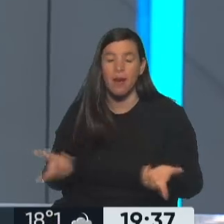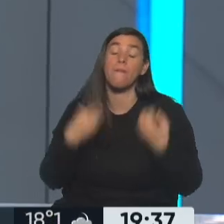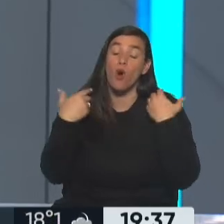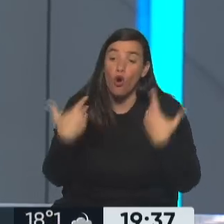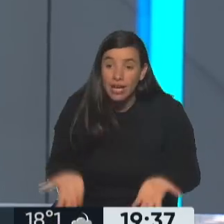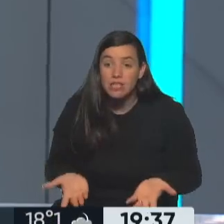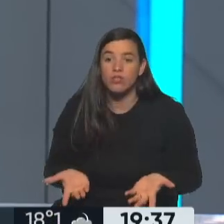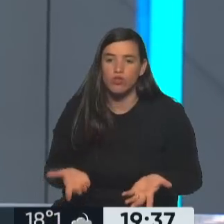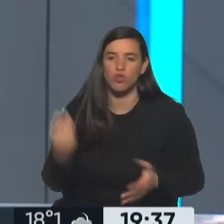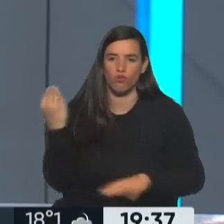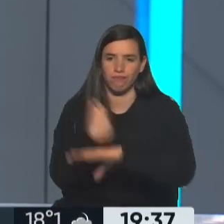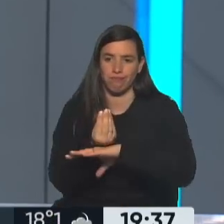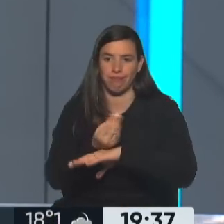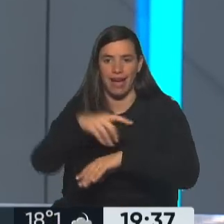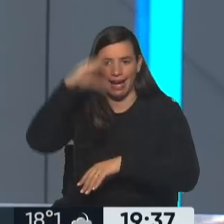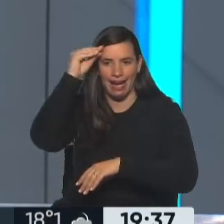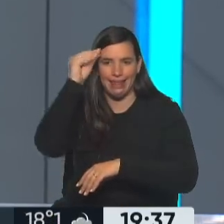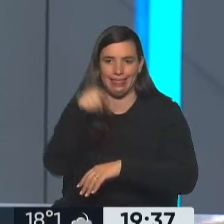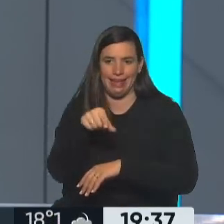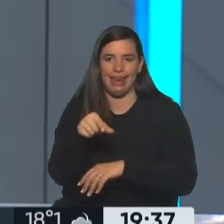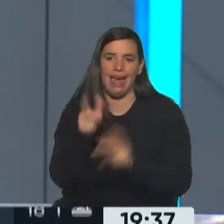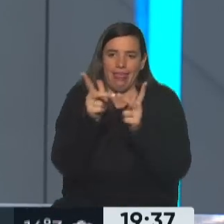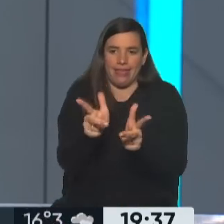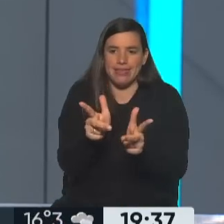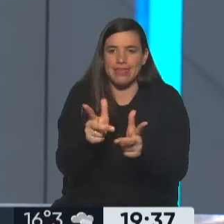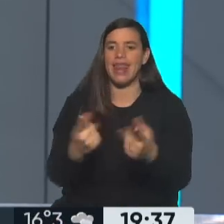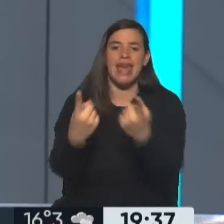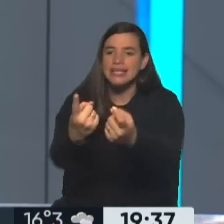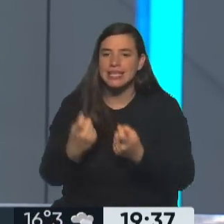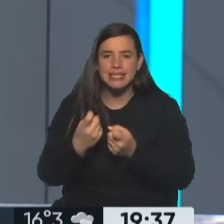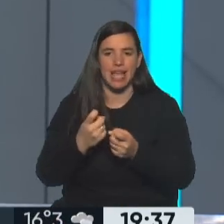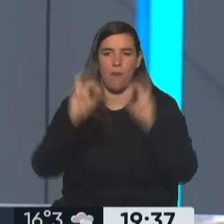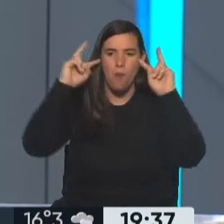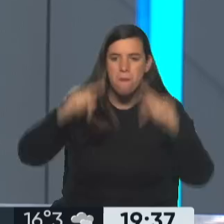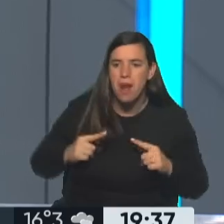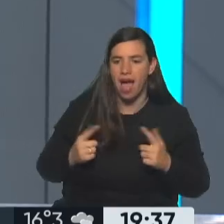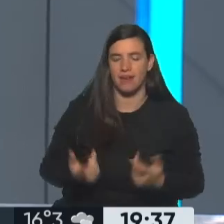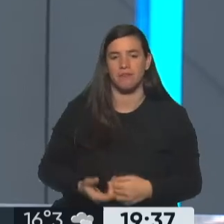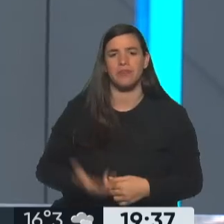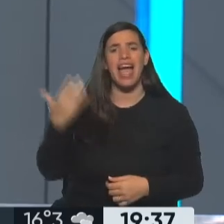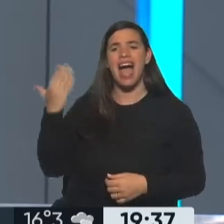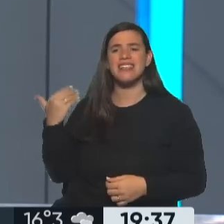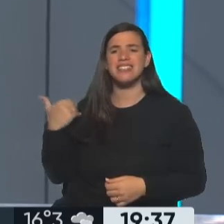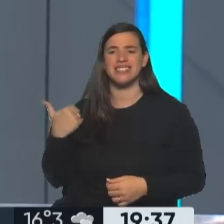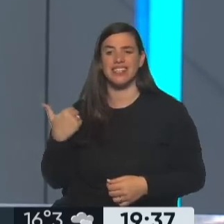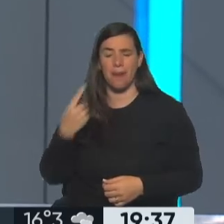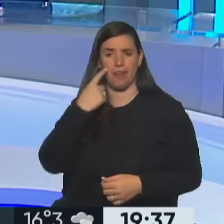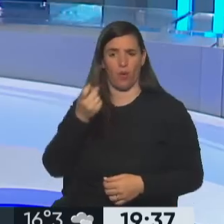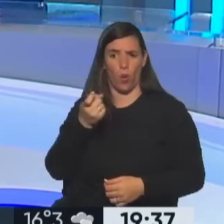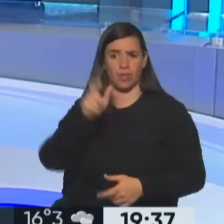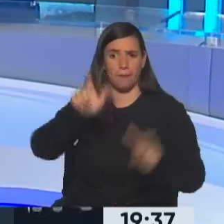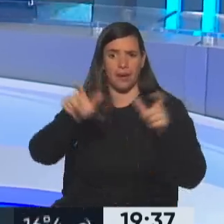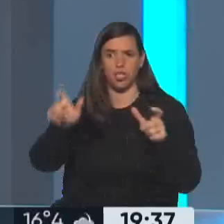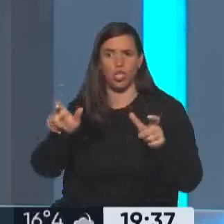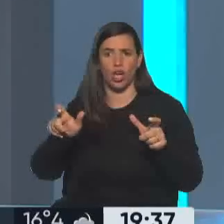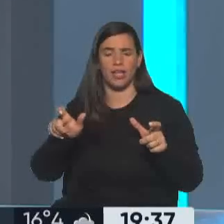pide el programa. Lo que se vio hoy y ayer son varios dirigentes todavía como no aceptando la decisión. yo lo escuchaba a Plaini